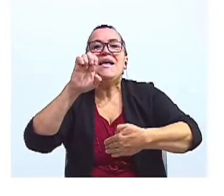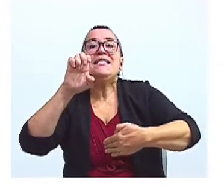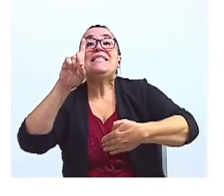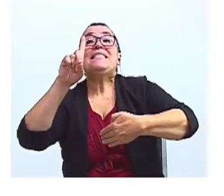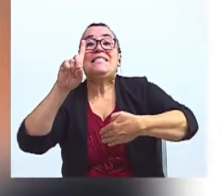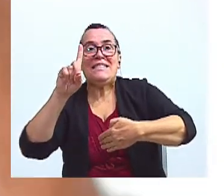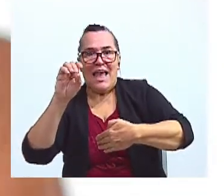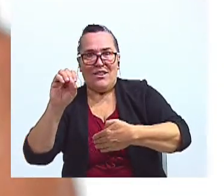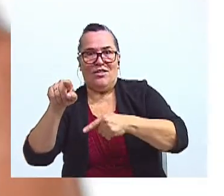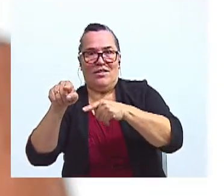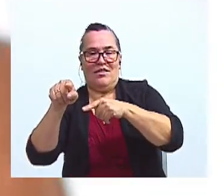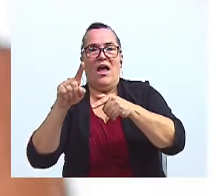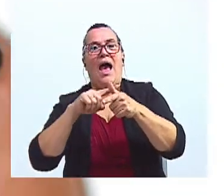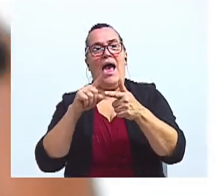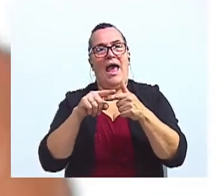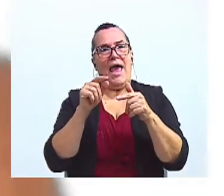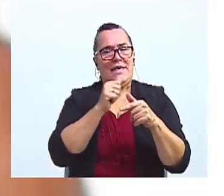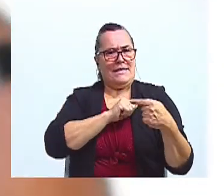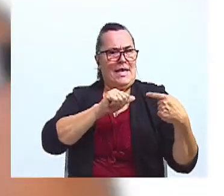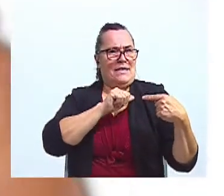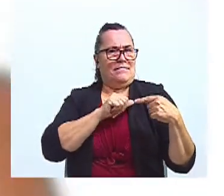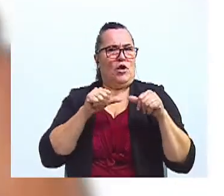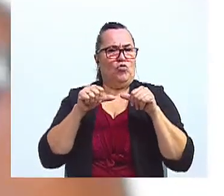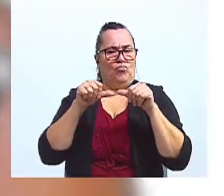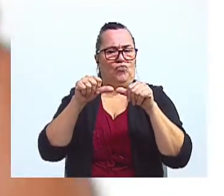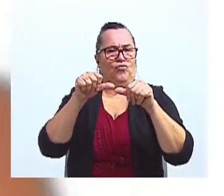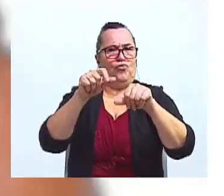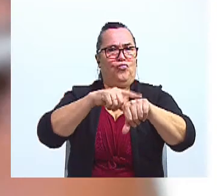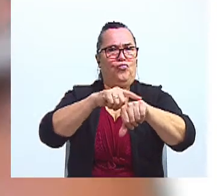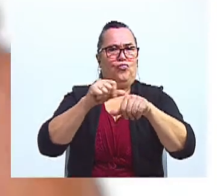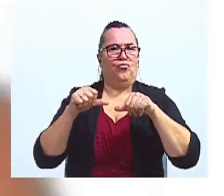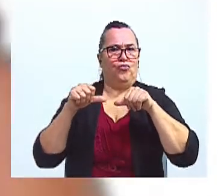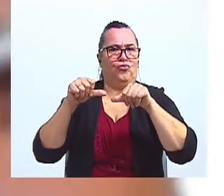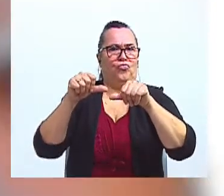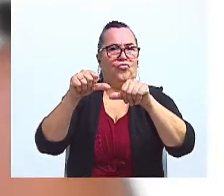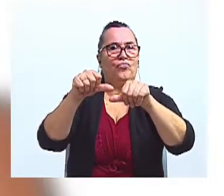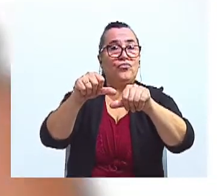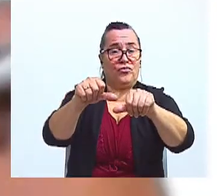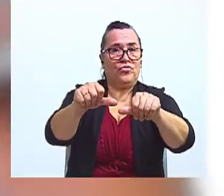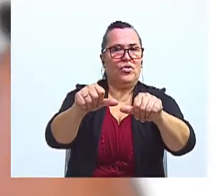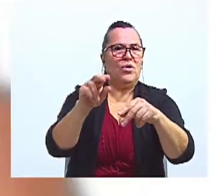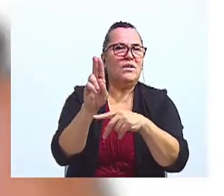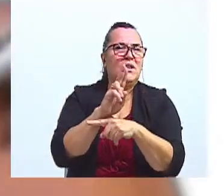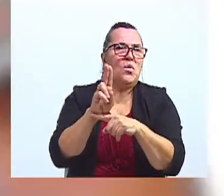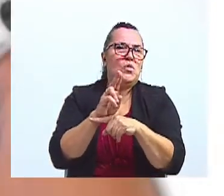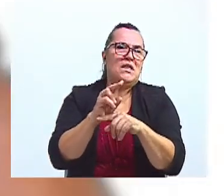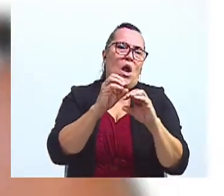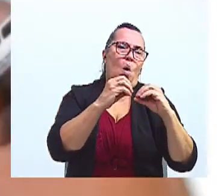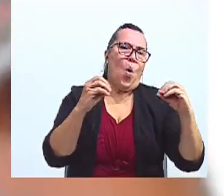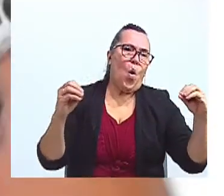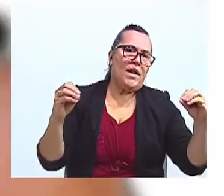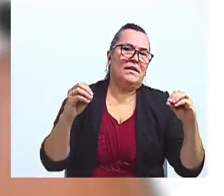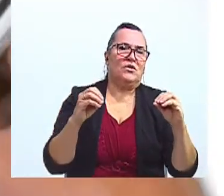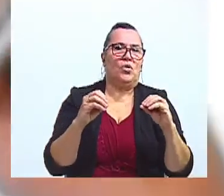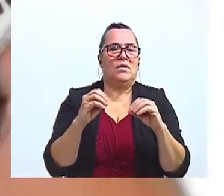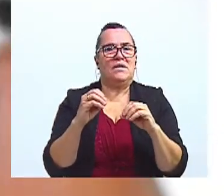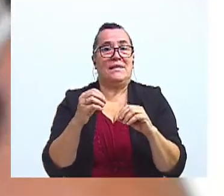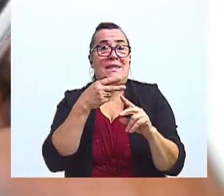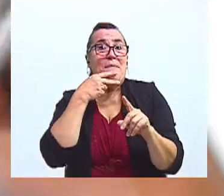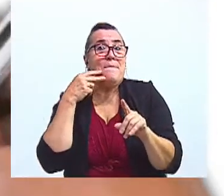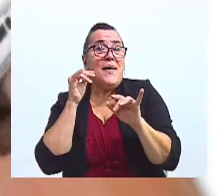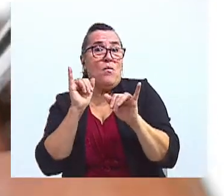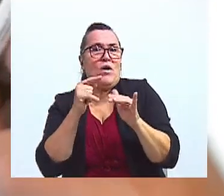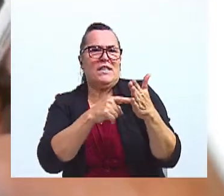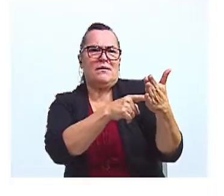Este aspecto durativo se utiliza en algunas oraciones donde el verbo